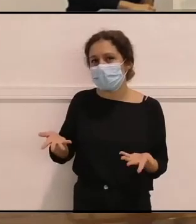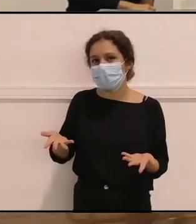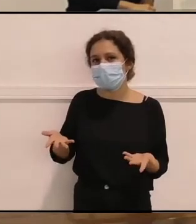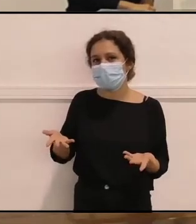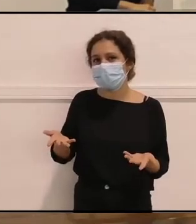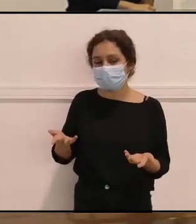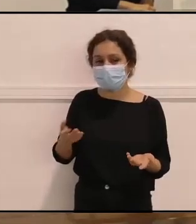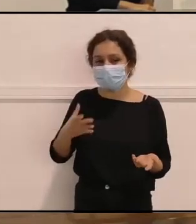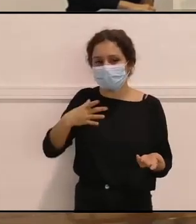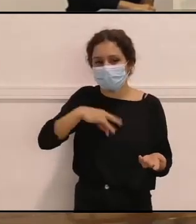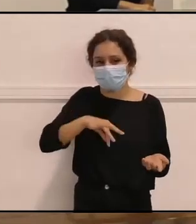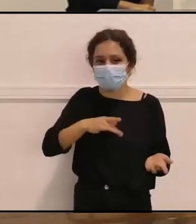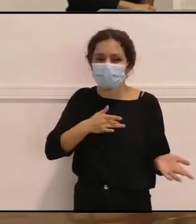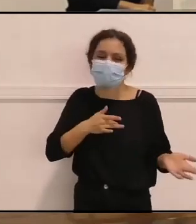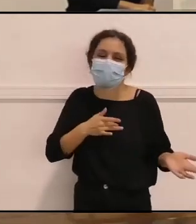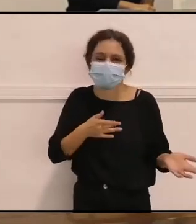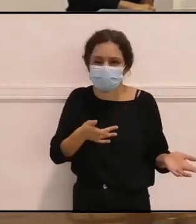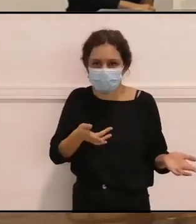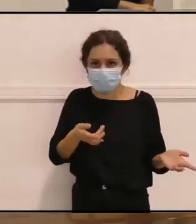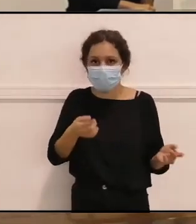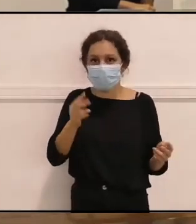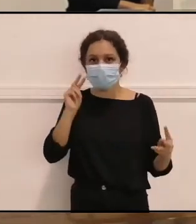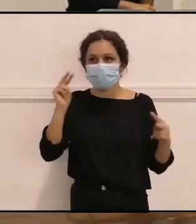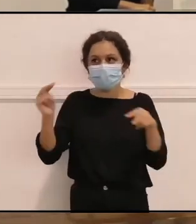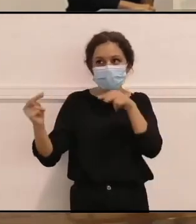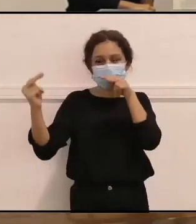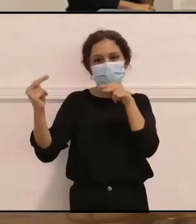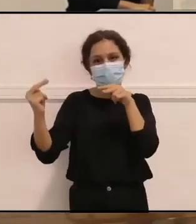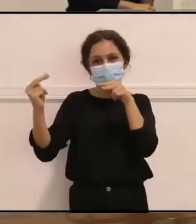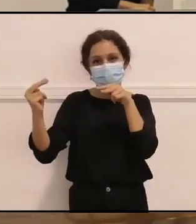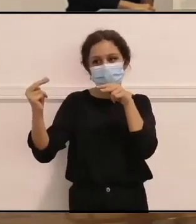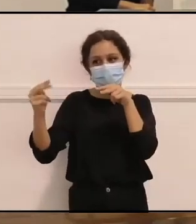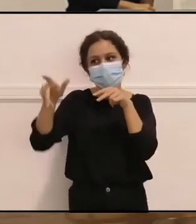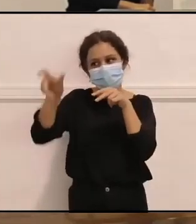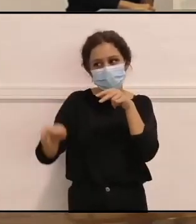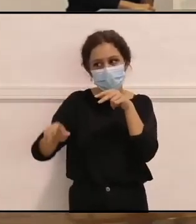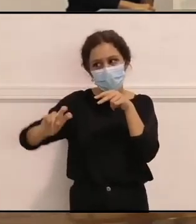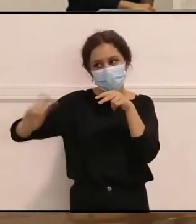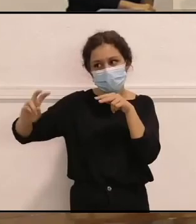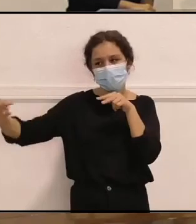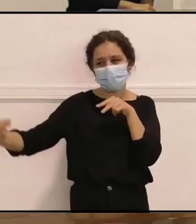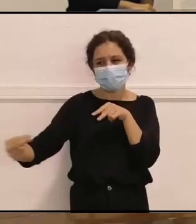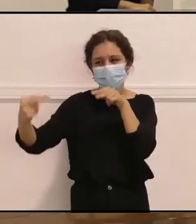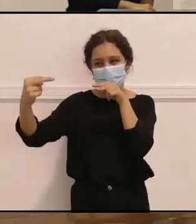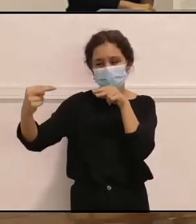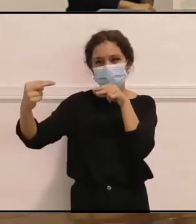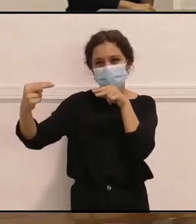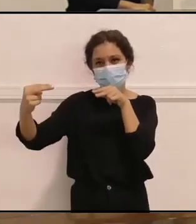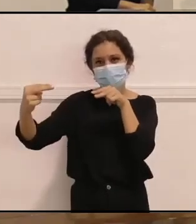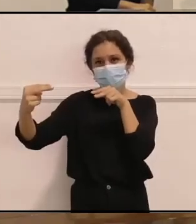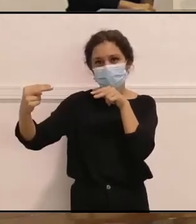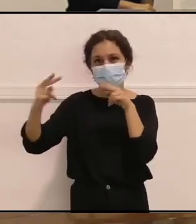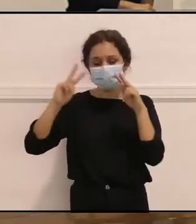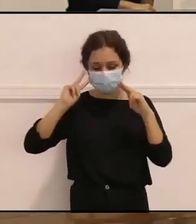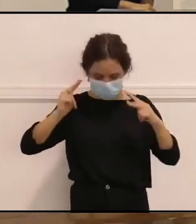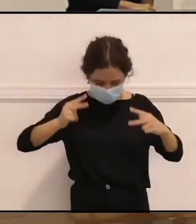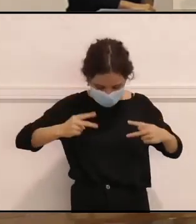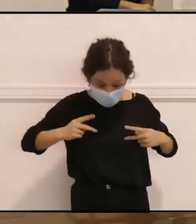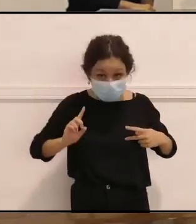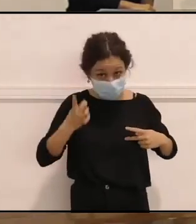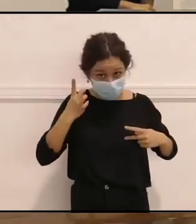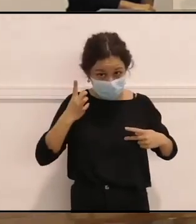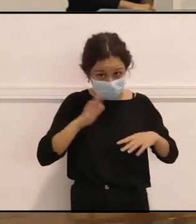lo mejor suena cursi, Pero mirar a los ojos, ¿no? Al otro, a la otra y primero empezando por una misma, ¿no? Mirar,